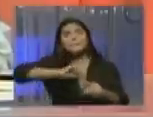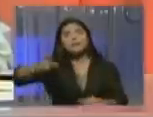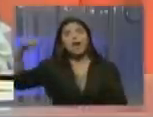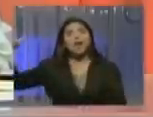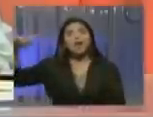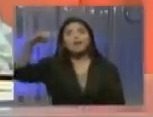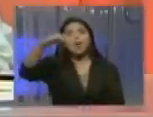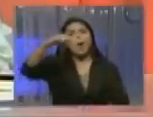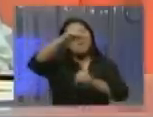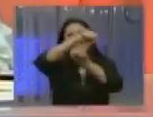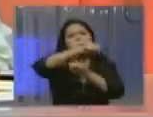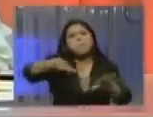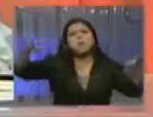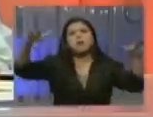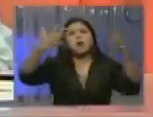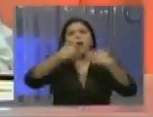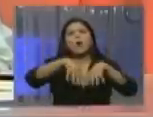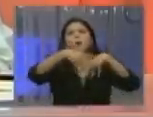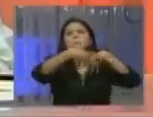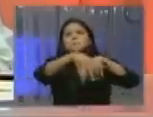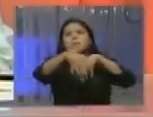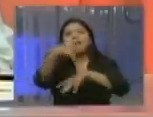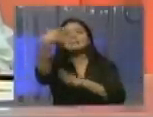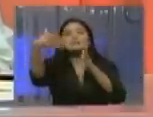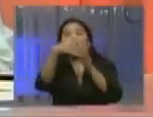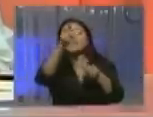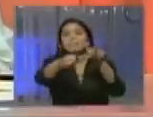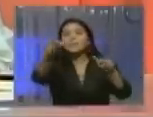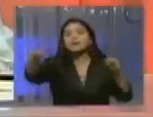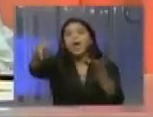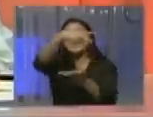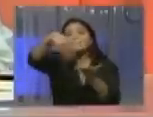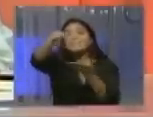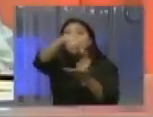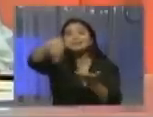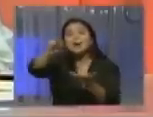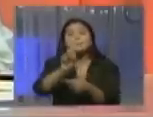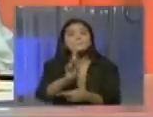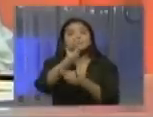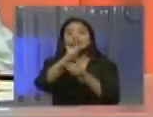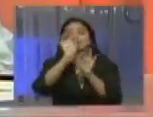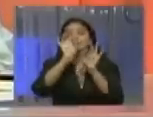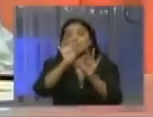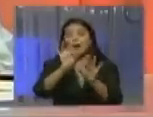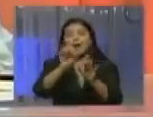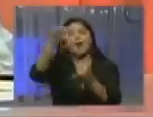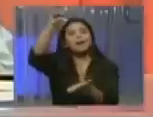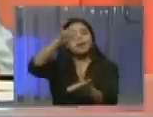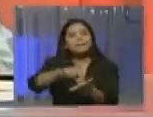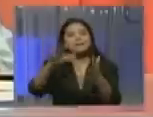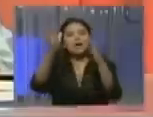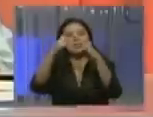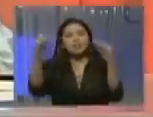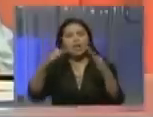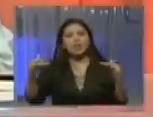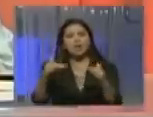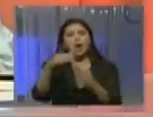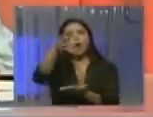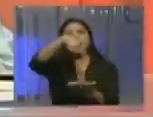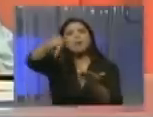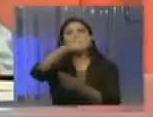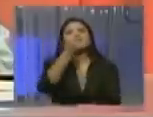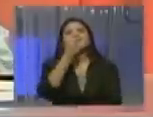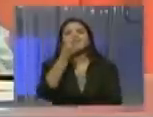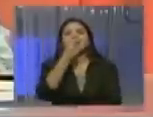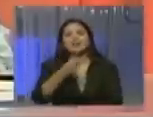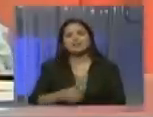Libia a bombardear una manifestación de 5.000 personas en la plaza principal de Trípoli, capital de Libia. La plaza verde se